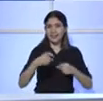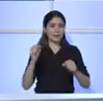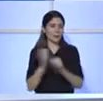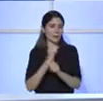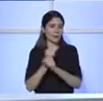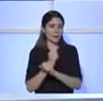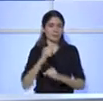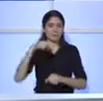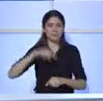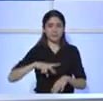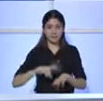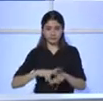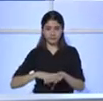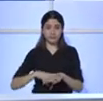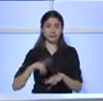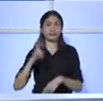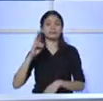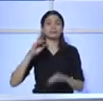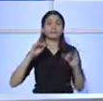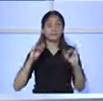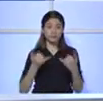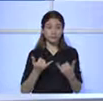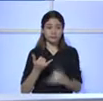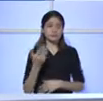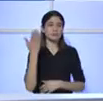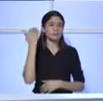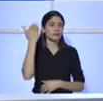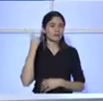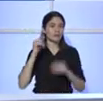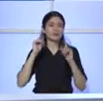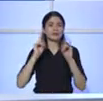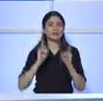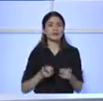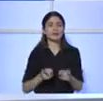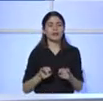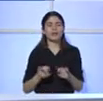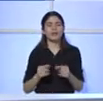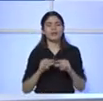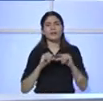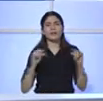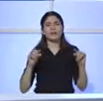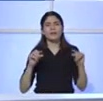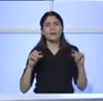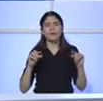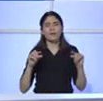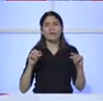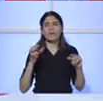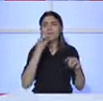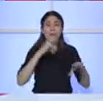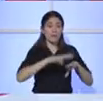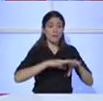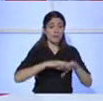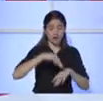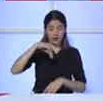beneficio. Ya tuvimos un caso también, no solamente con el Ministerio de Obras Públicas, tuvimos muchísimo